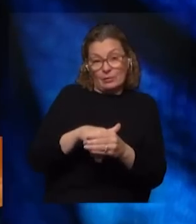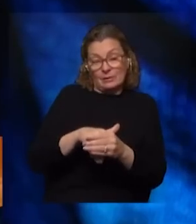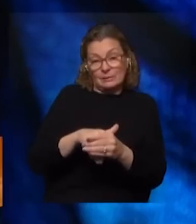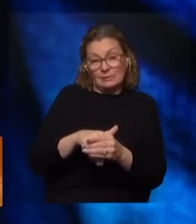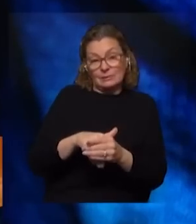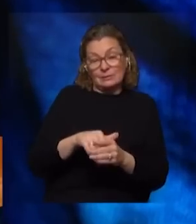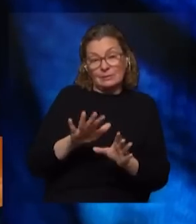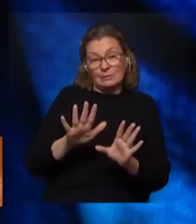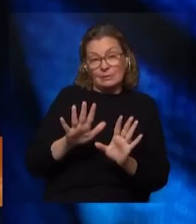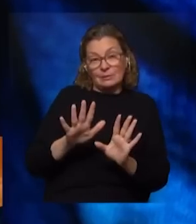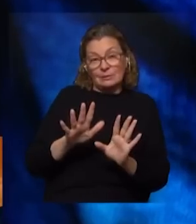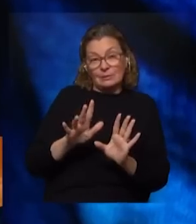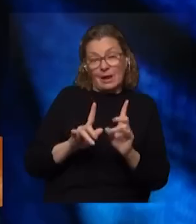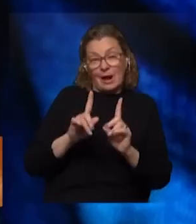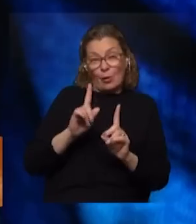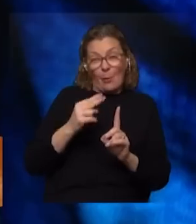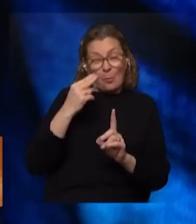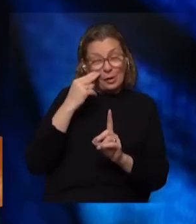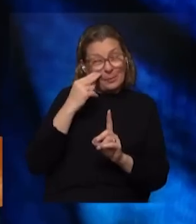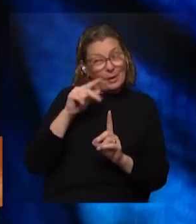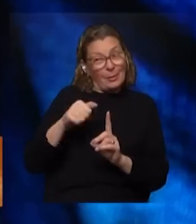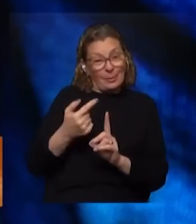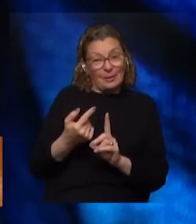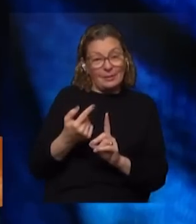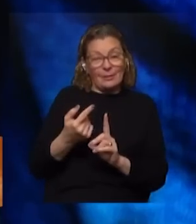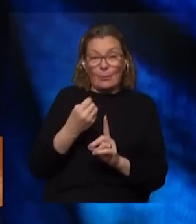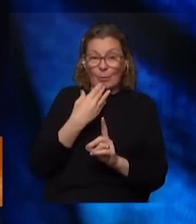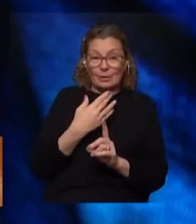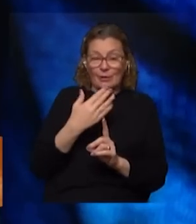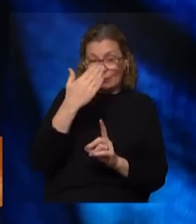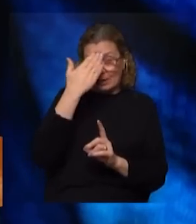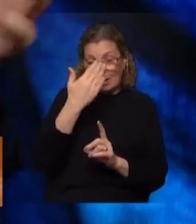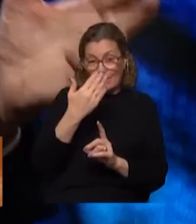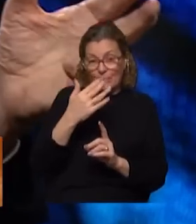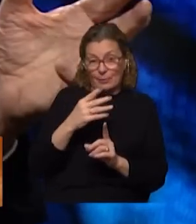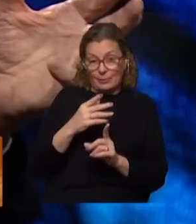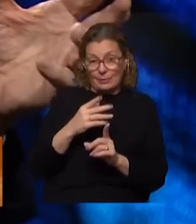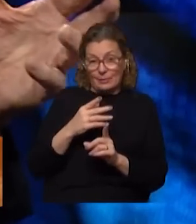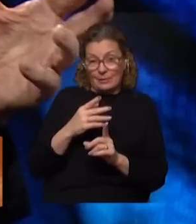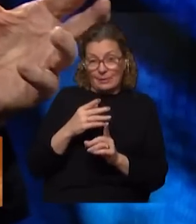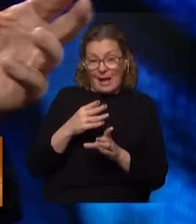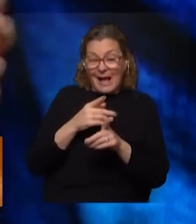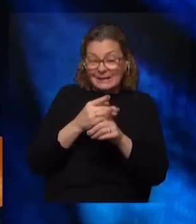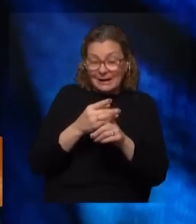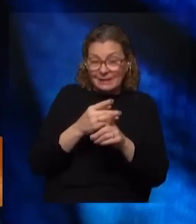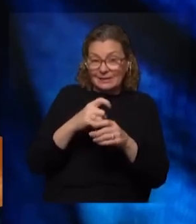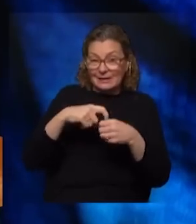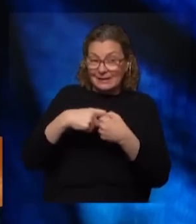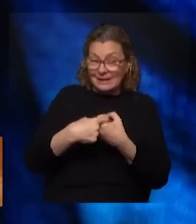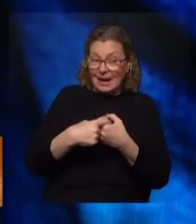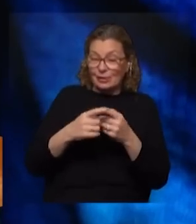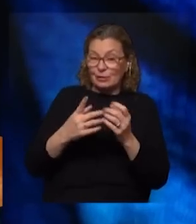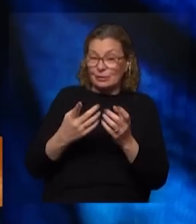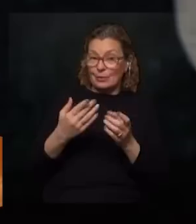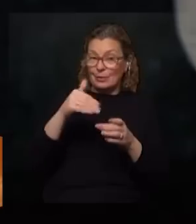no deja de crearle algún problemita que es bueno el Frente Amplio va detrás del movimiento sindical lo cual en una